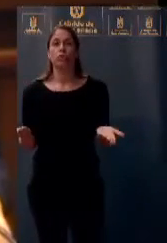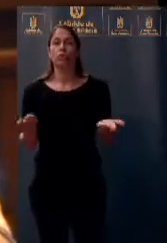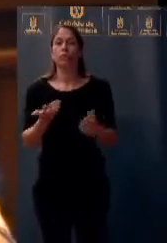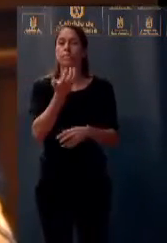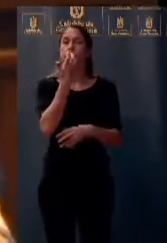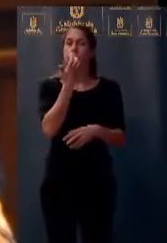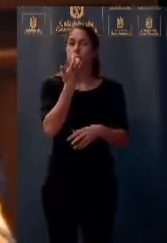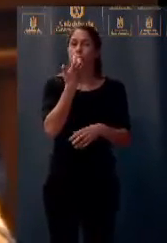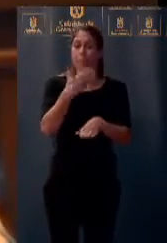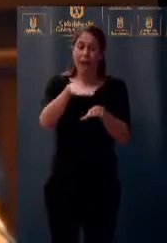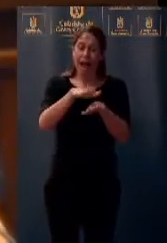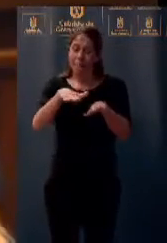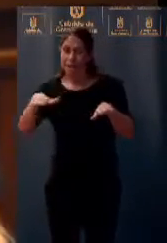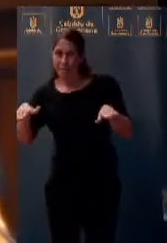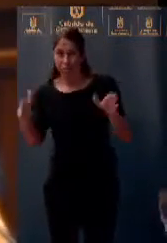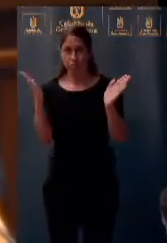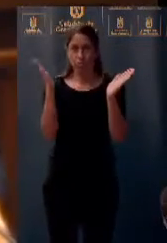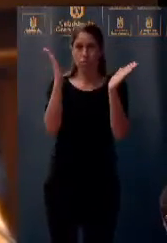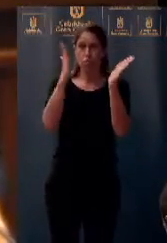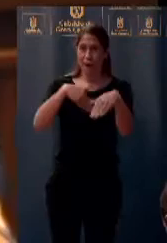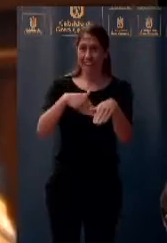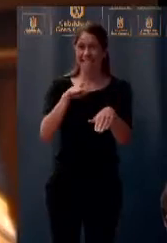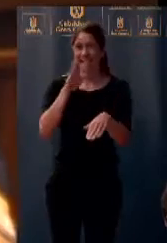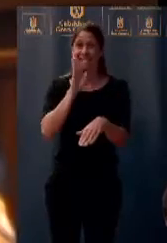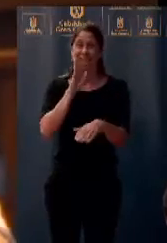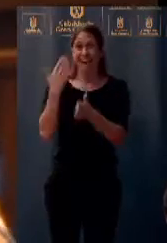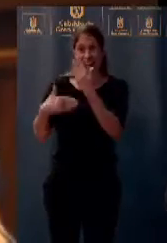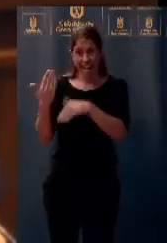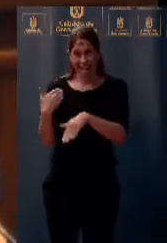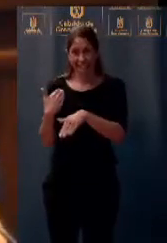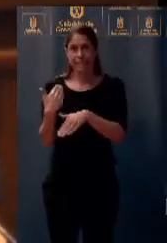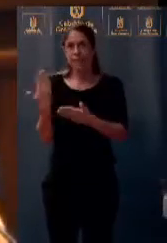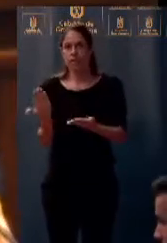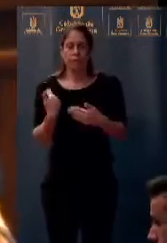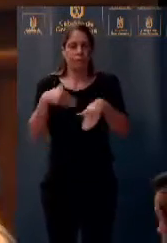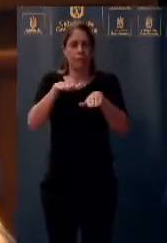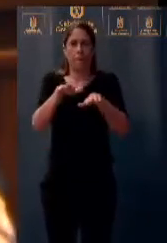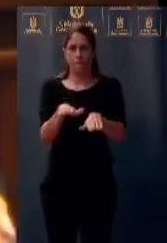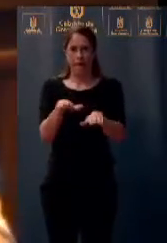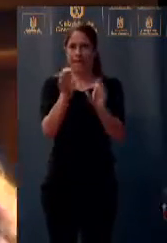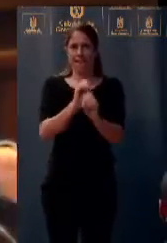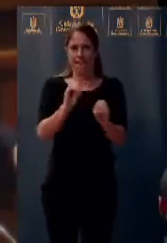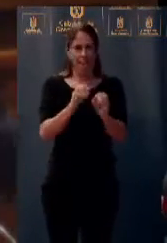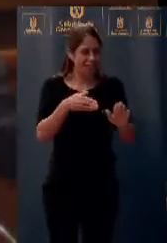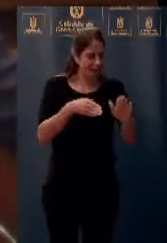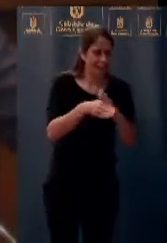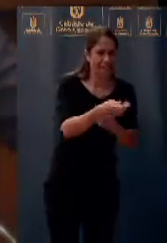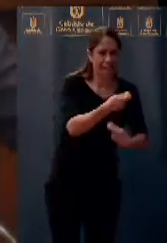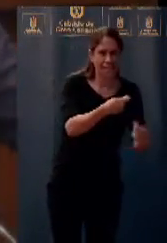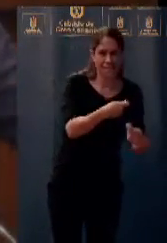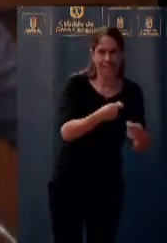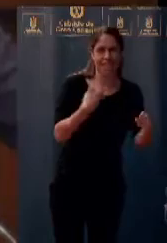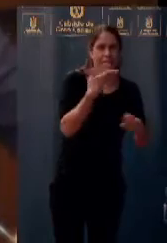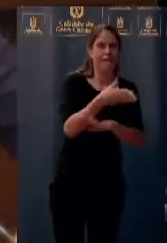esos aparcamientos que existían, pues la gente ya no para, entonces ya no para, la gente no entra en el comercio, y bueno,